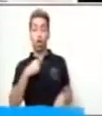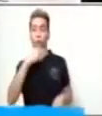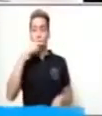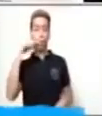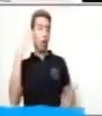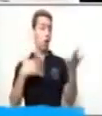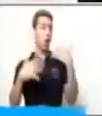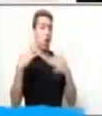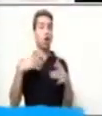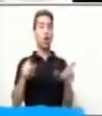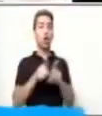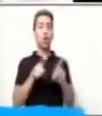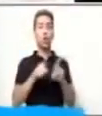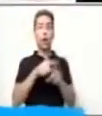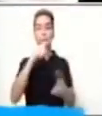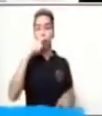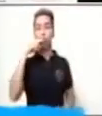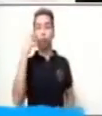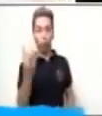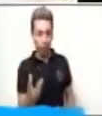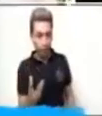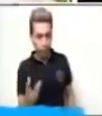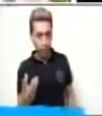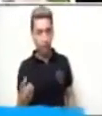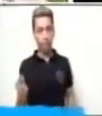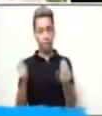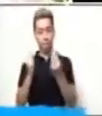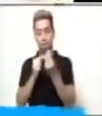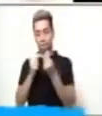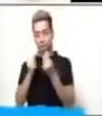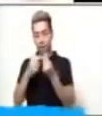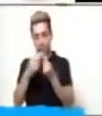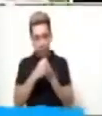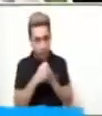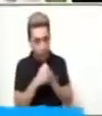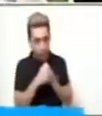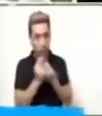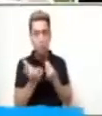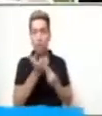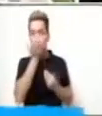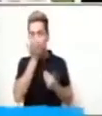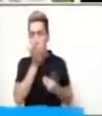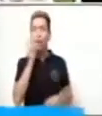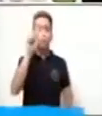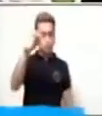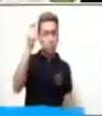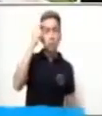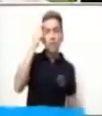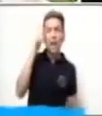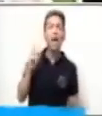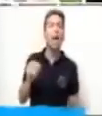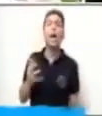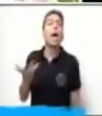fresa y la manzana. A ver, ¿de qué color es el tomate?